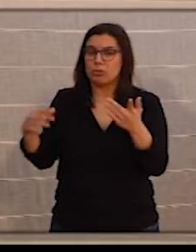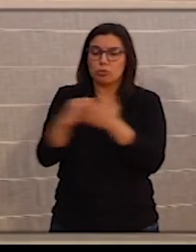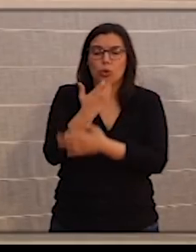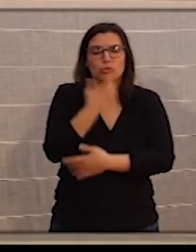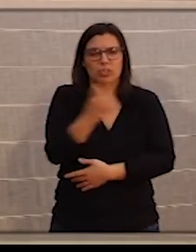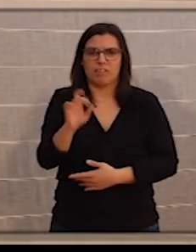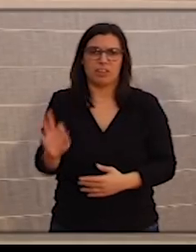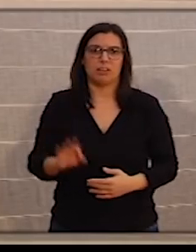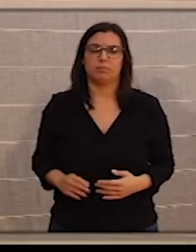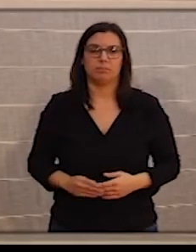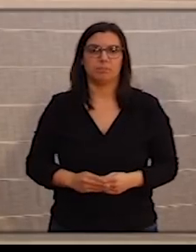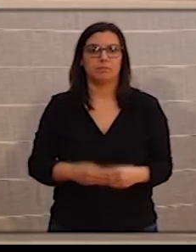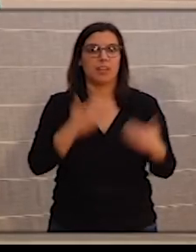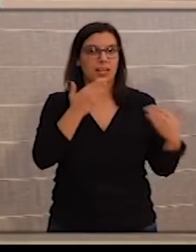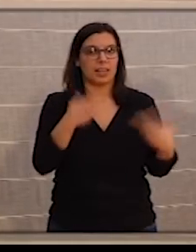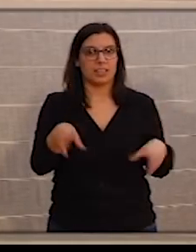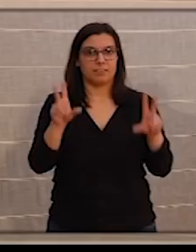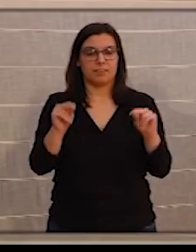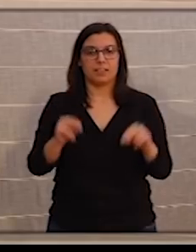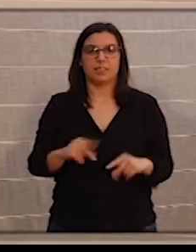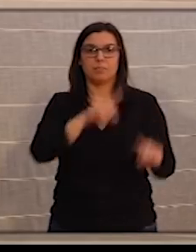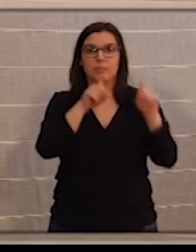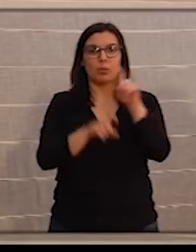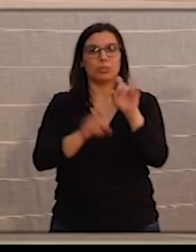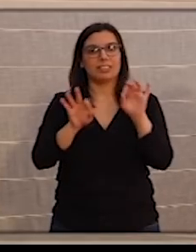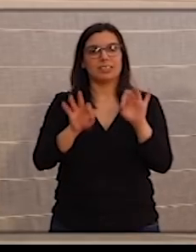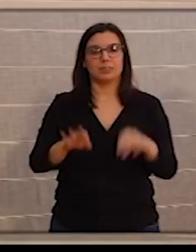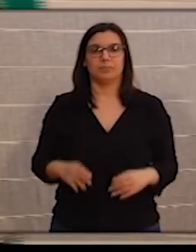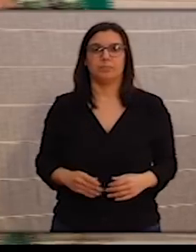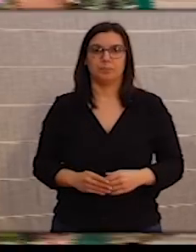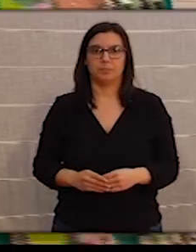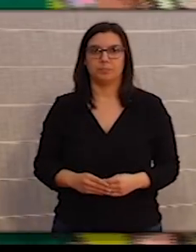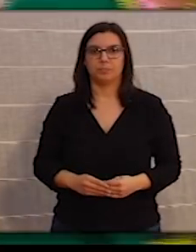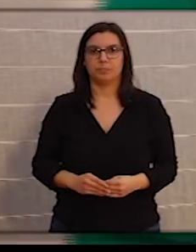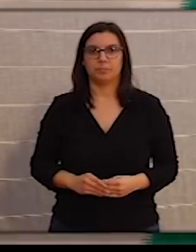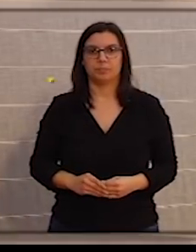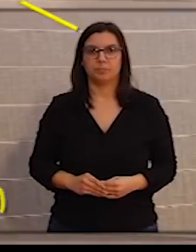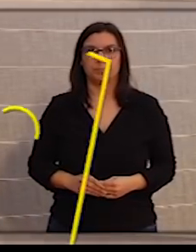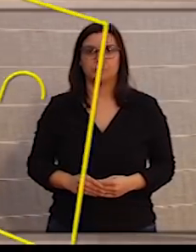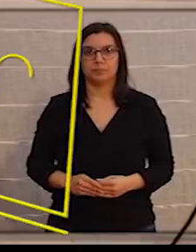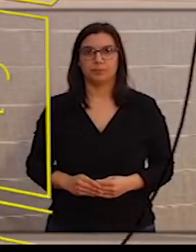necesitamos. Gracias. Hemos terminado con las preguntas recibidas. Gracias.